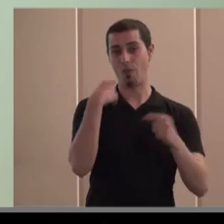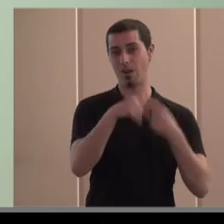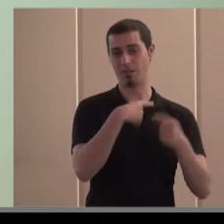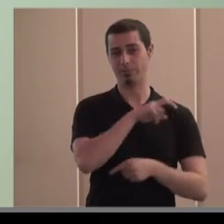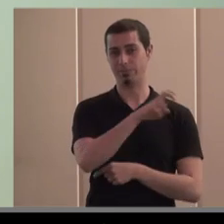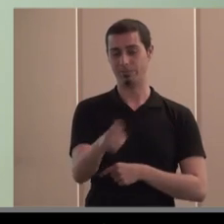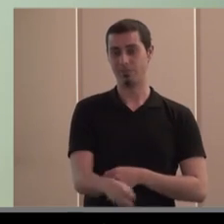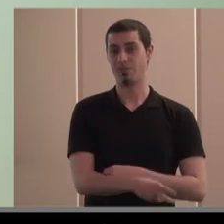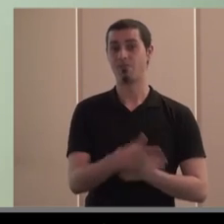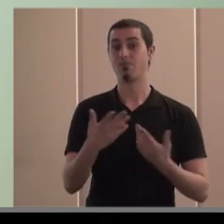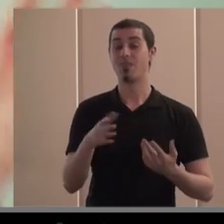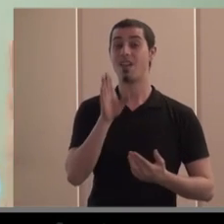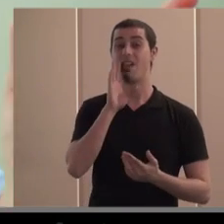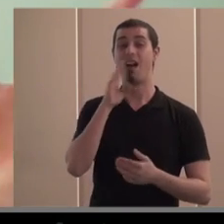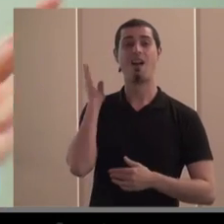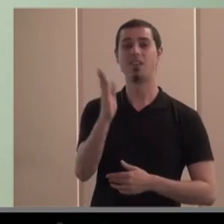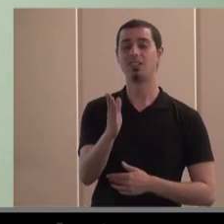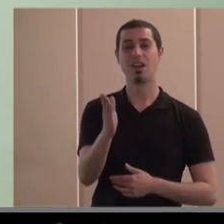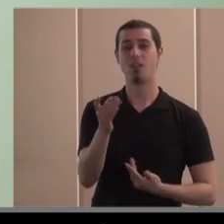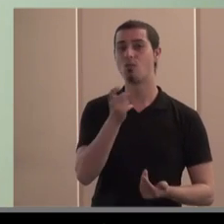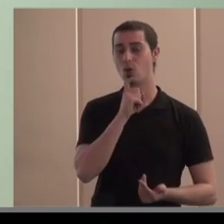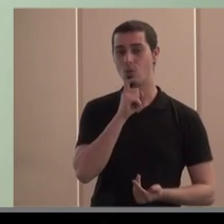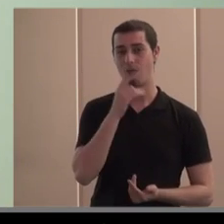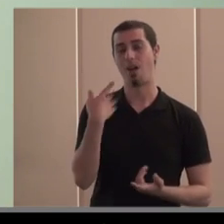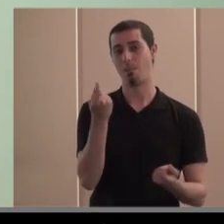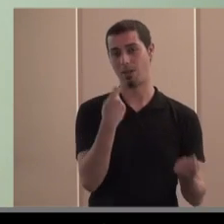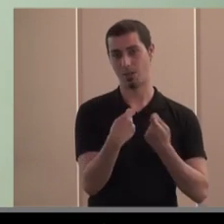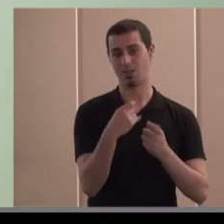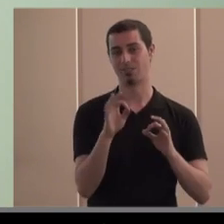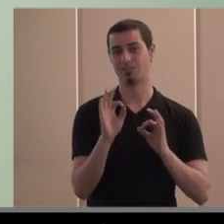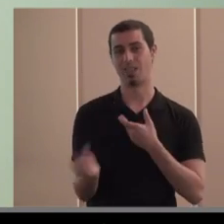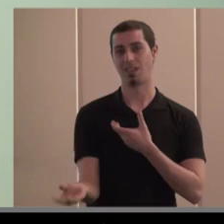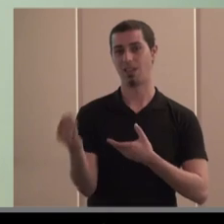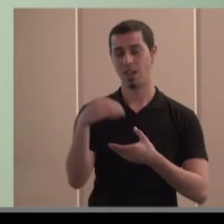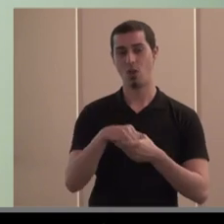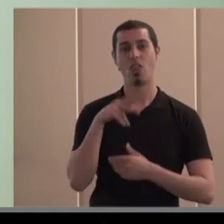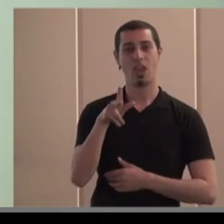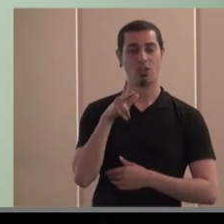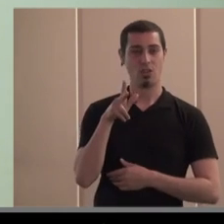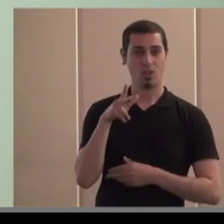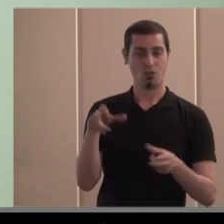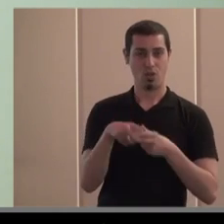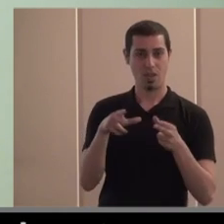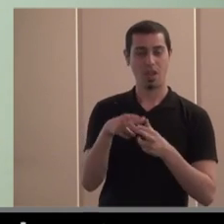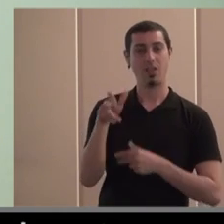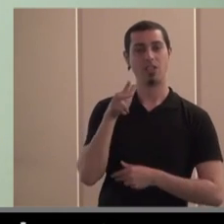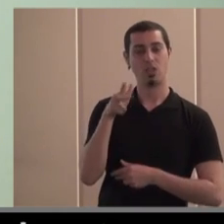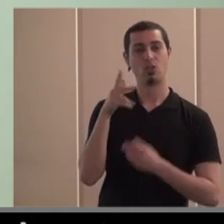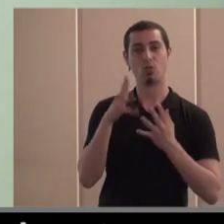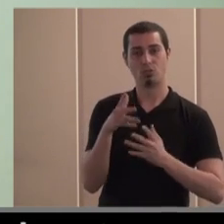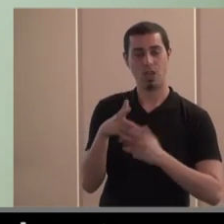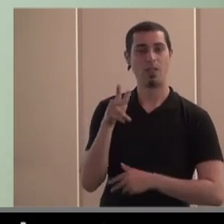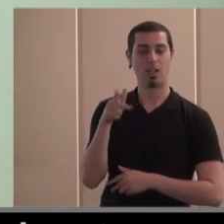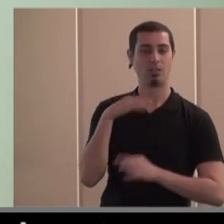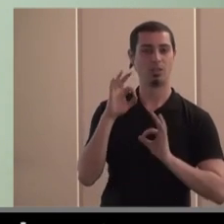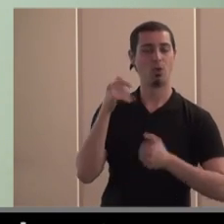etcétera entonces y eso afecta al mercado interior a derechos de sociedades a derechos contables a derechos